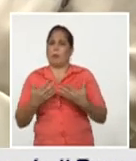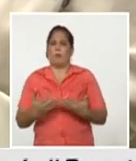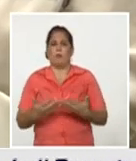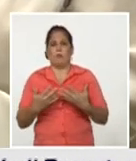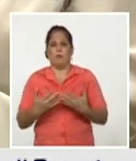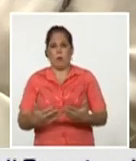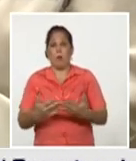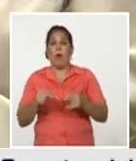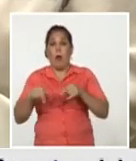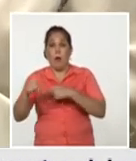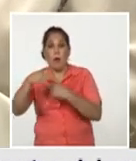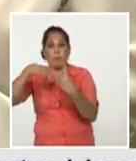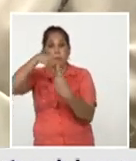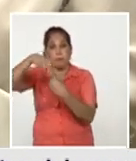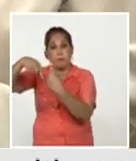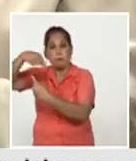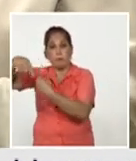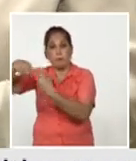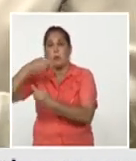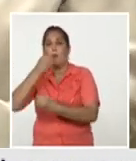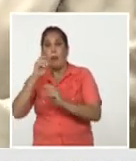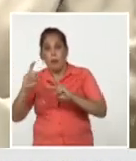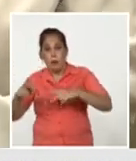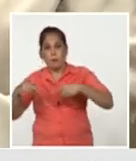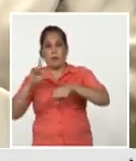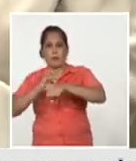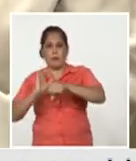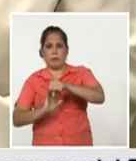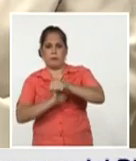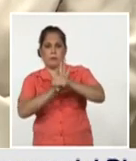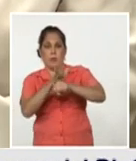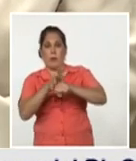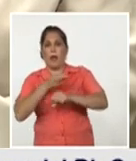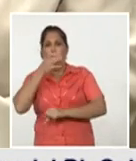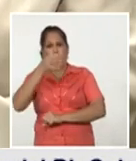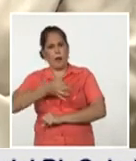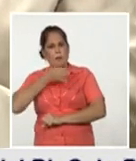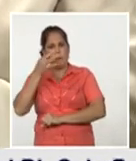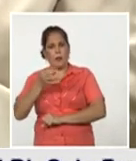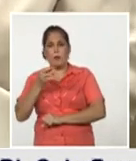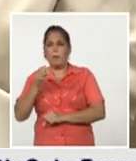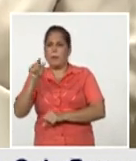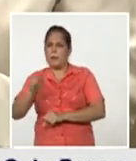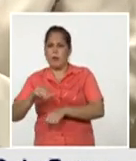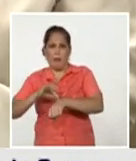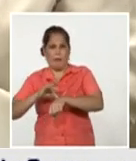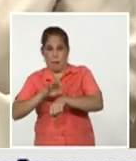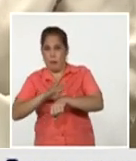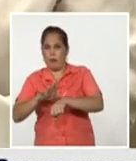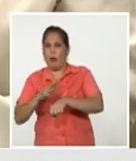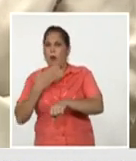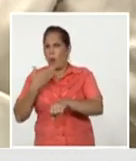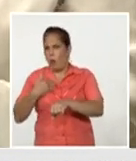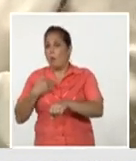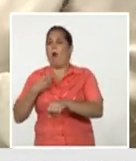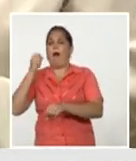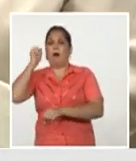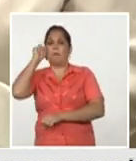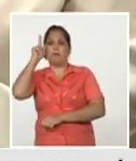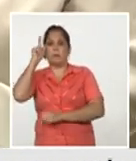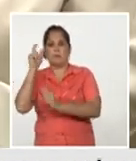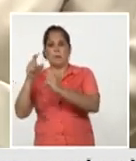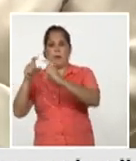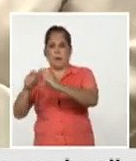circulación de cepas mutantes por tanto nos planteamos una estrategia para el convalesciente y hemos realizado un ensayo clínico fase 1